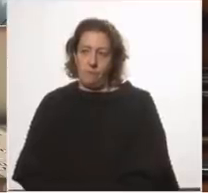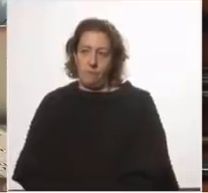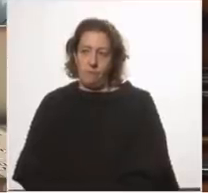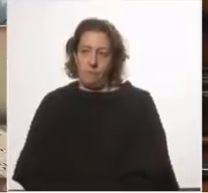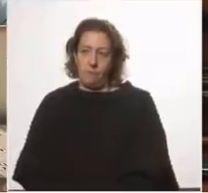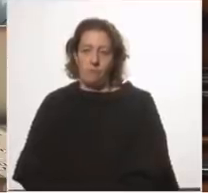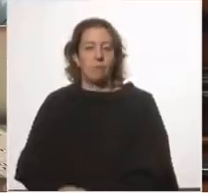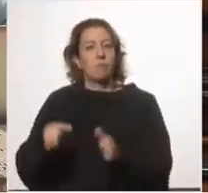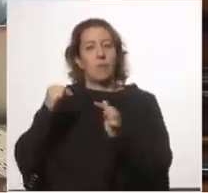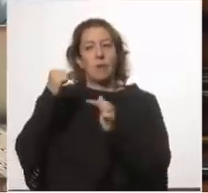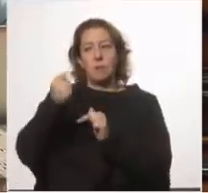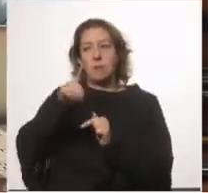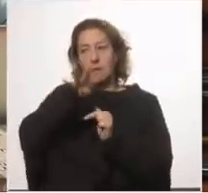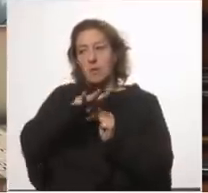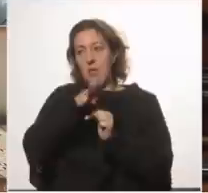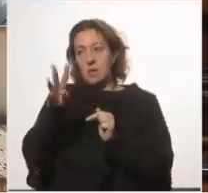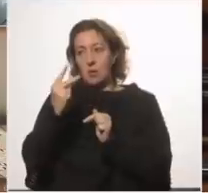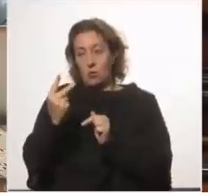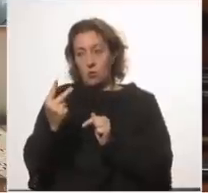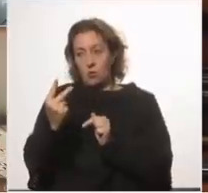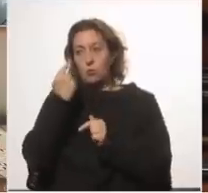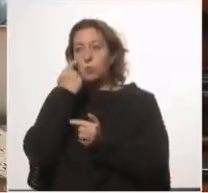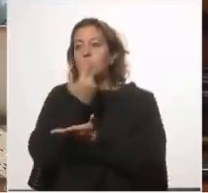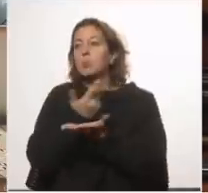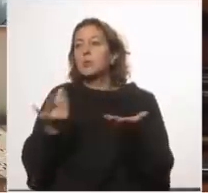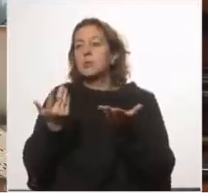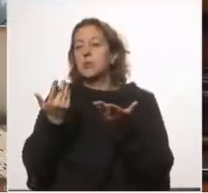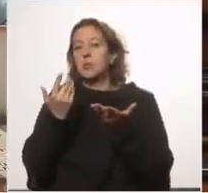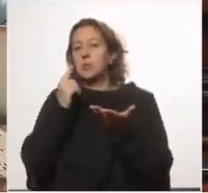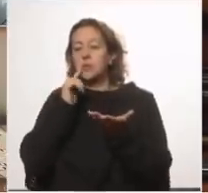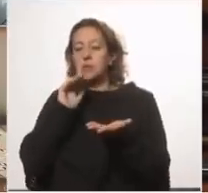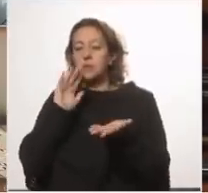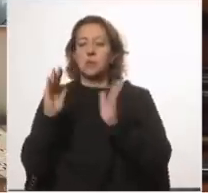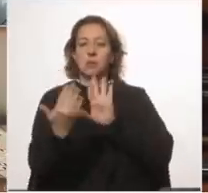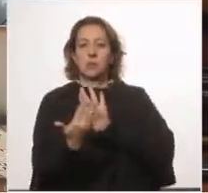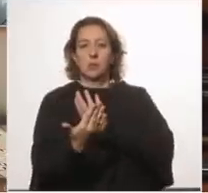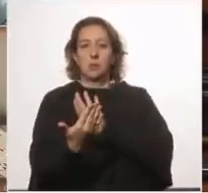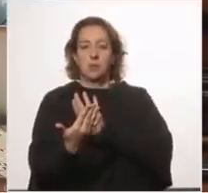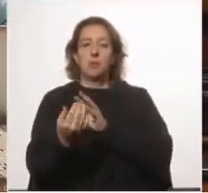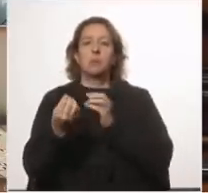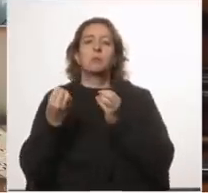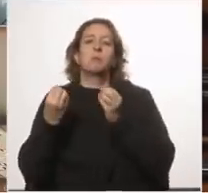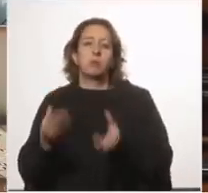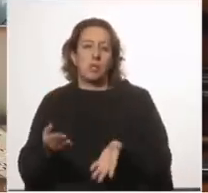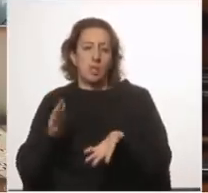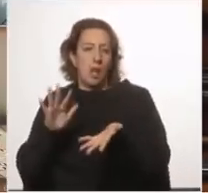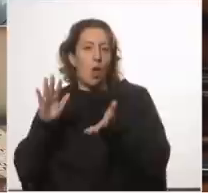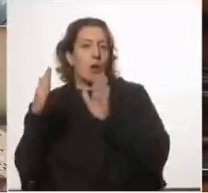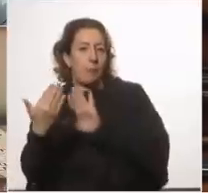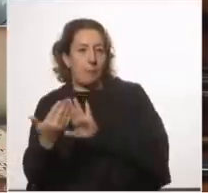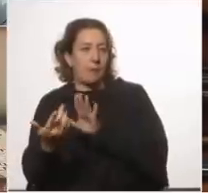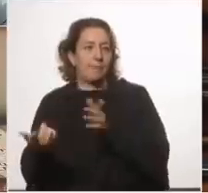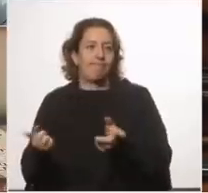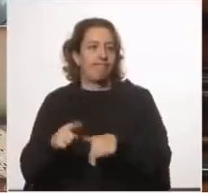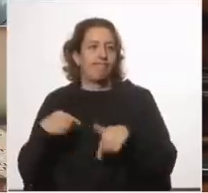La siguiente lámina, la 2, nos muestra la contracara de esto. Y decimos la contracara específicamente. que nosotros no